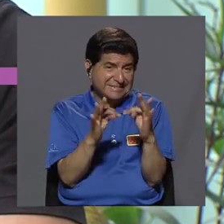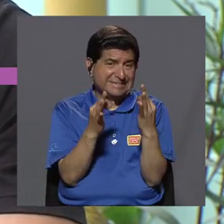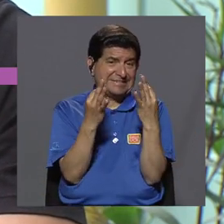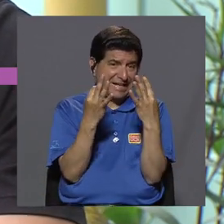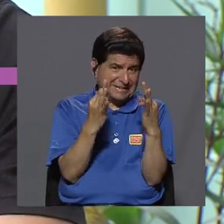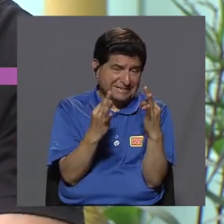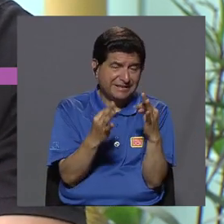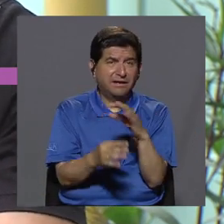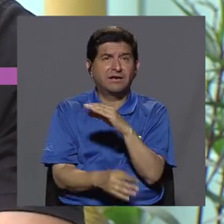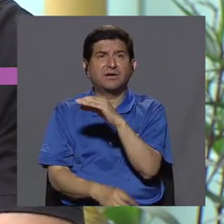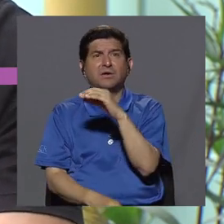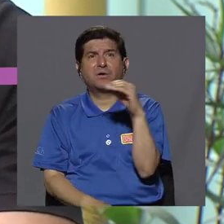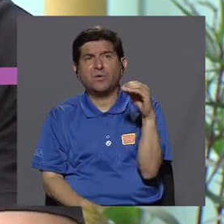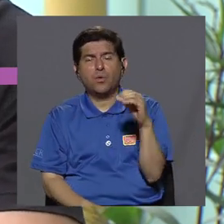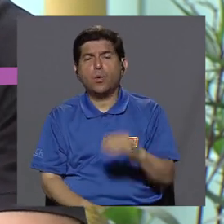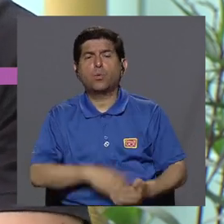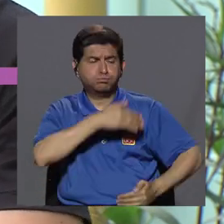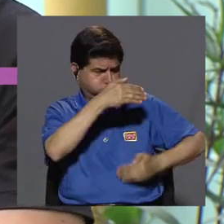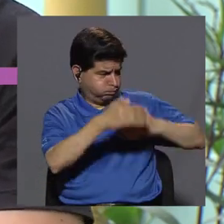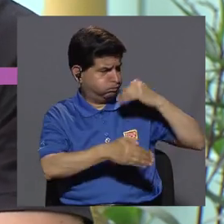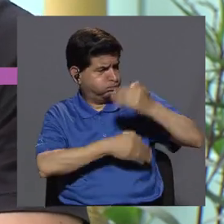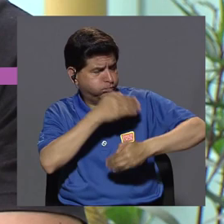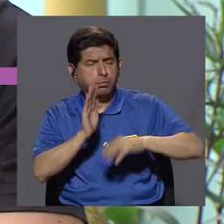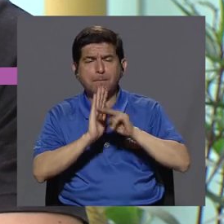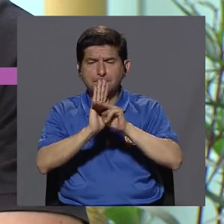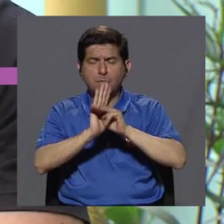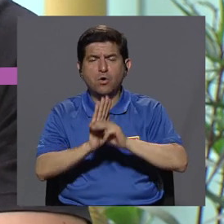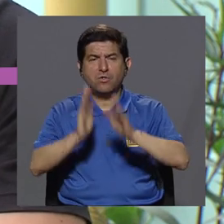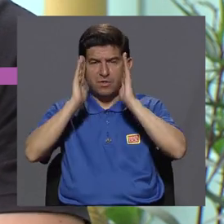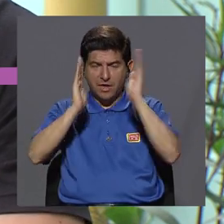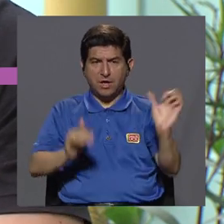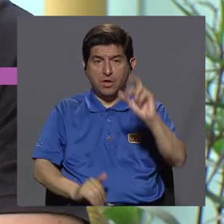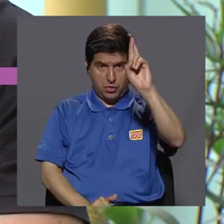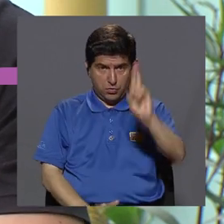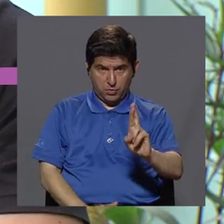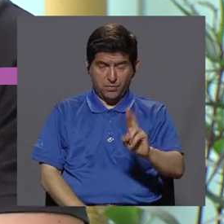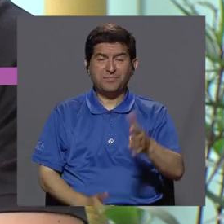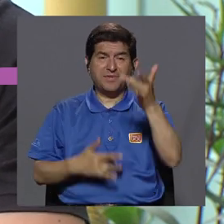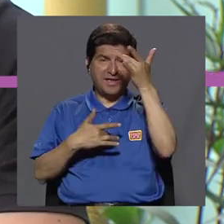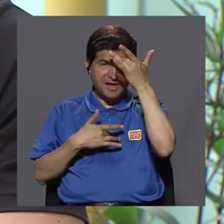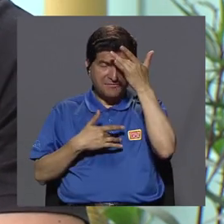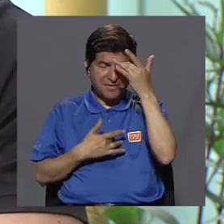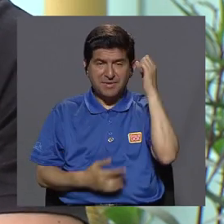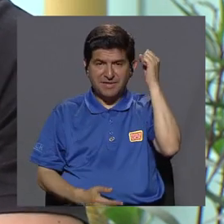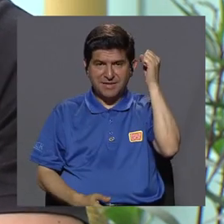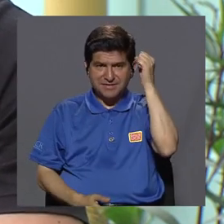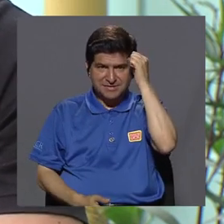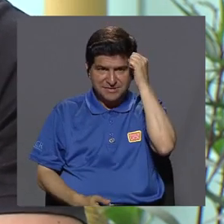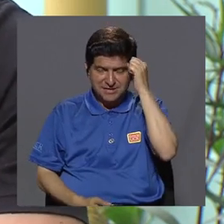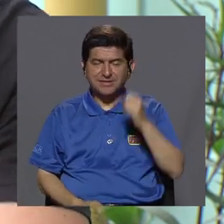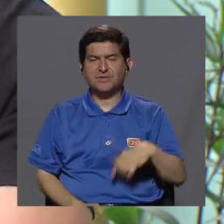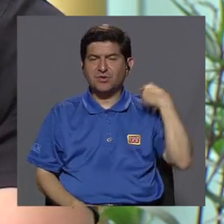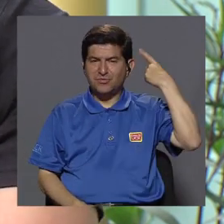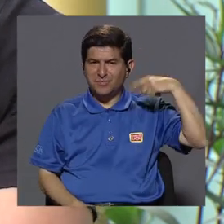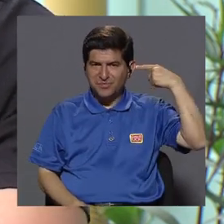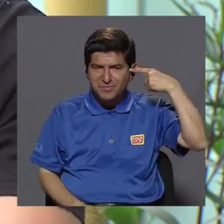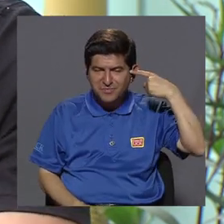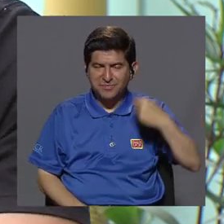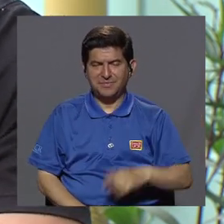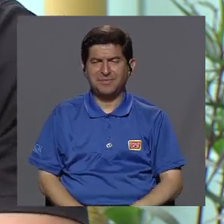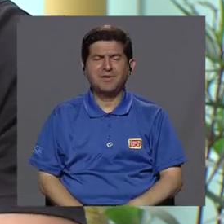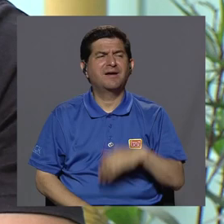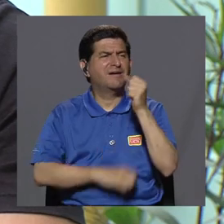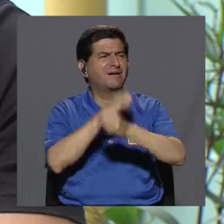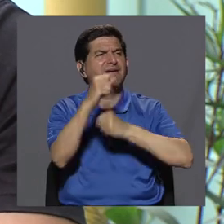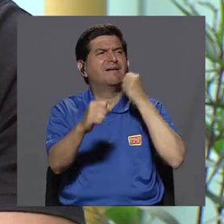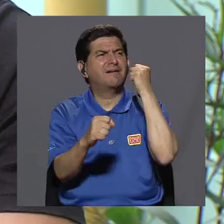ha evolucionado el modelo de atención en Costa Rica, pues las enfermedades de síndrome demencial durante los